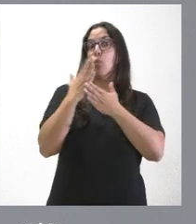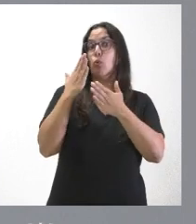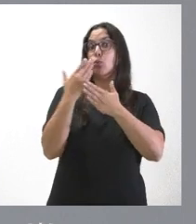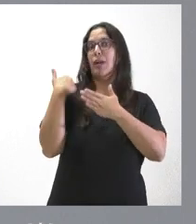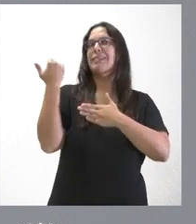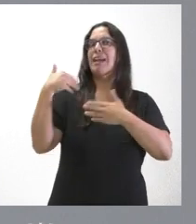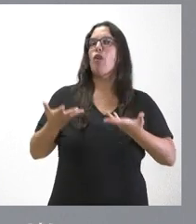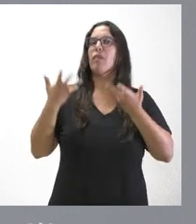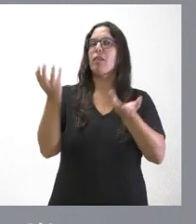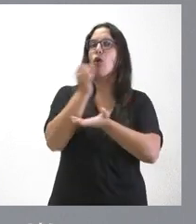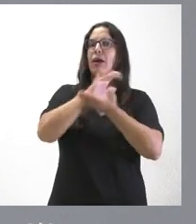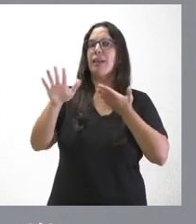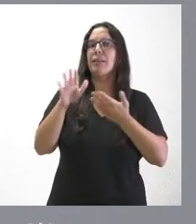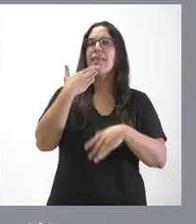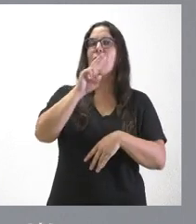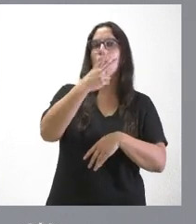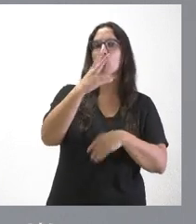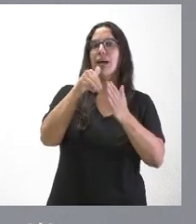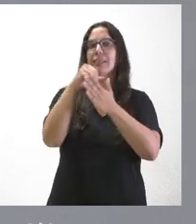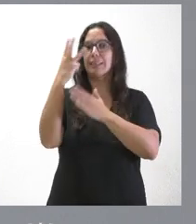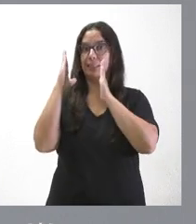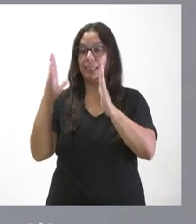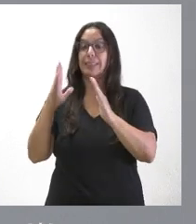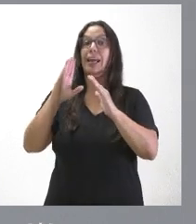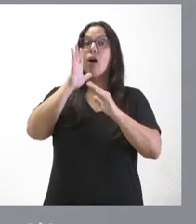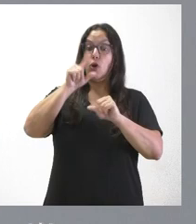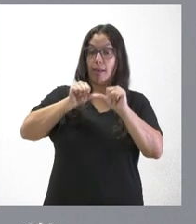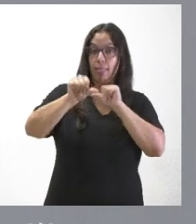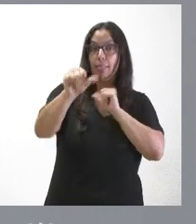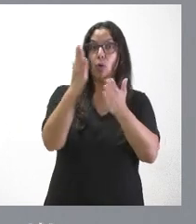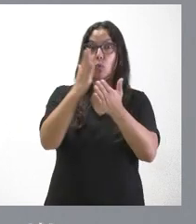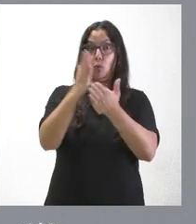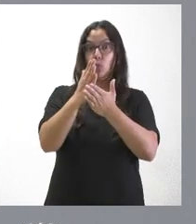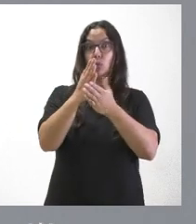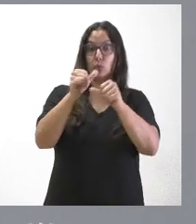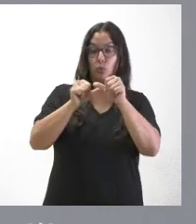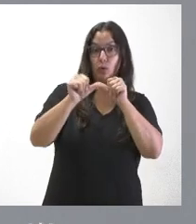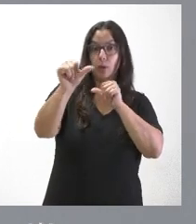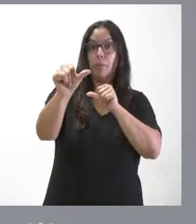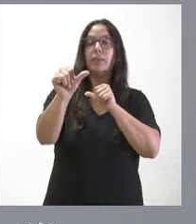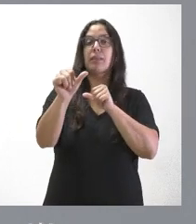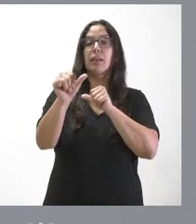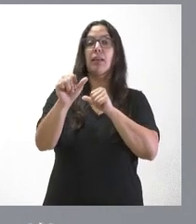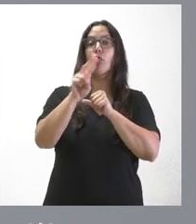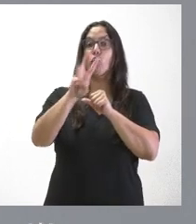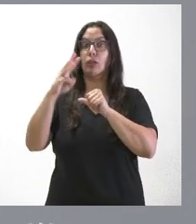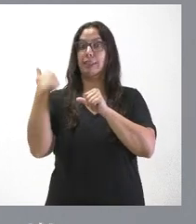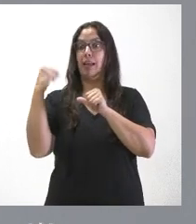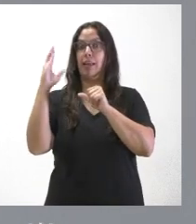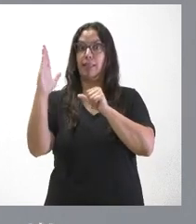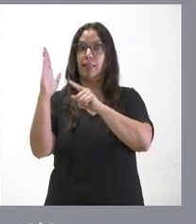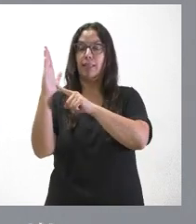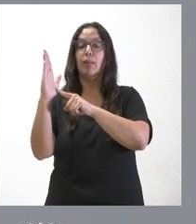gratuidad para los alumnos entre dos y tres años y para el próximo curso, el que se inicia justo ahora en septiembre, por tanto, el curso